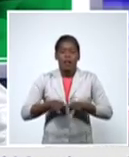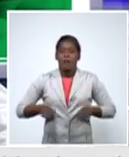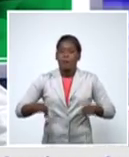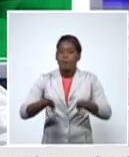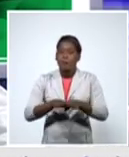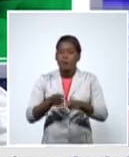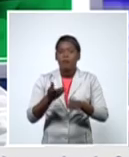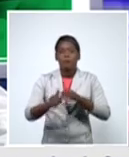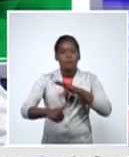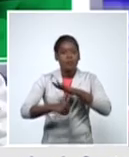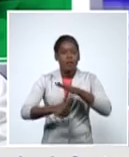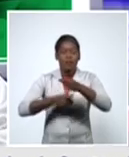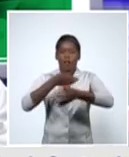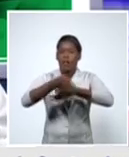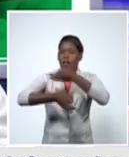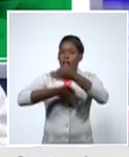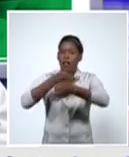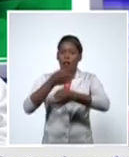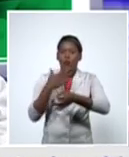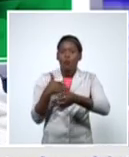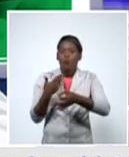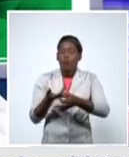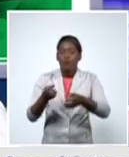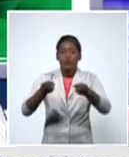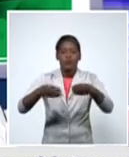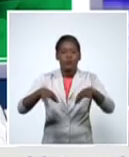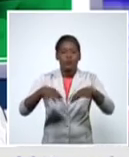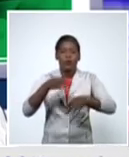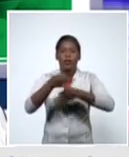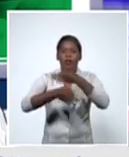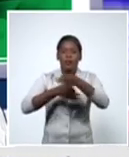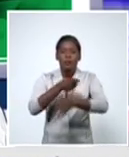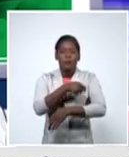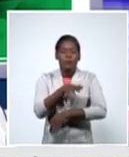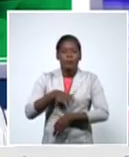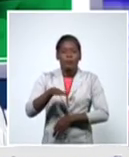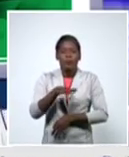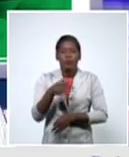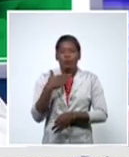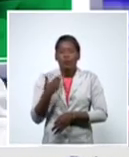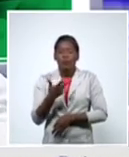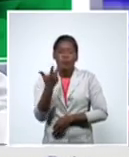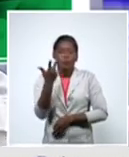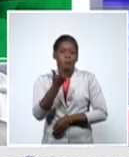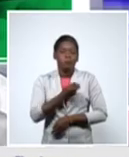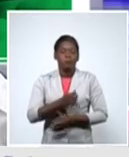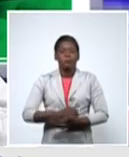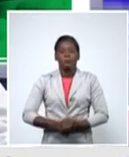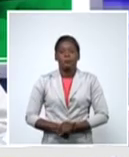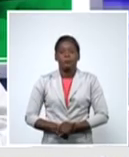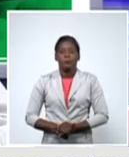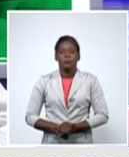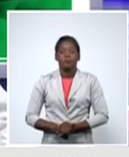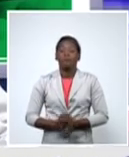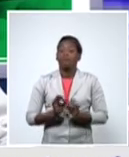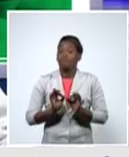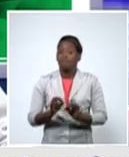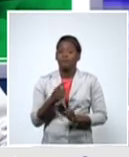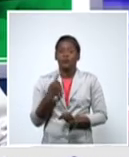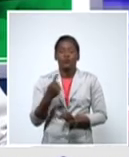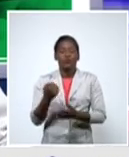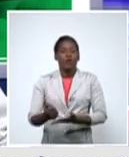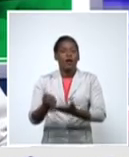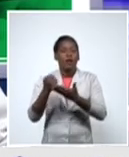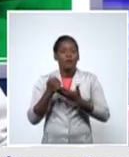con el programa de inmunización en nuestro país y esto nos va a ayudar mucho